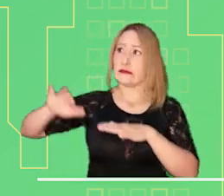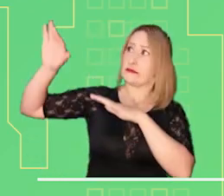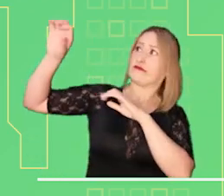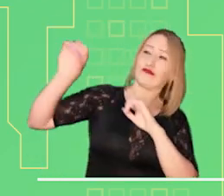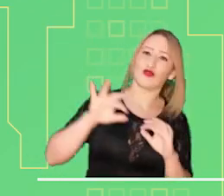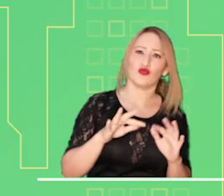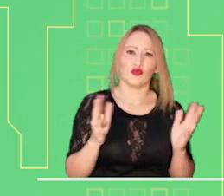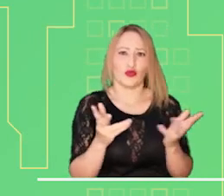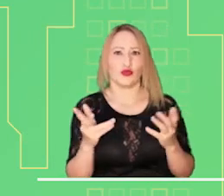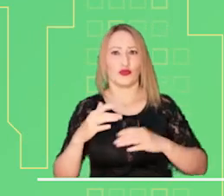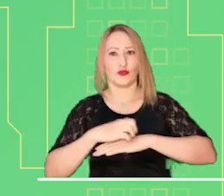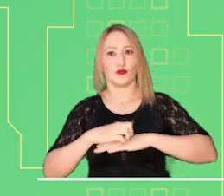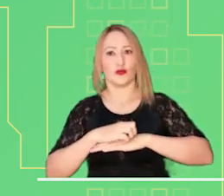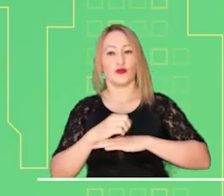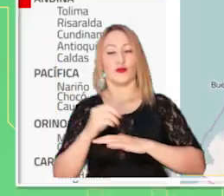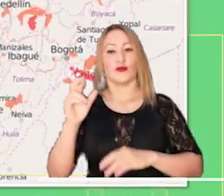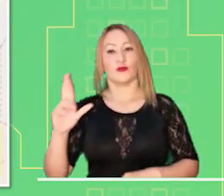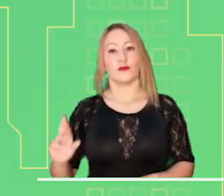ríos.